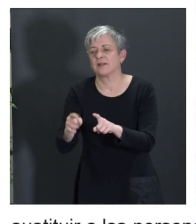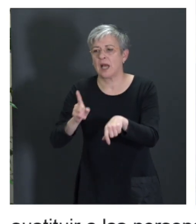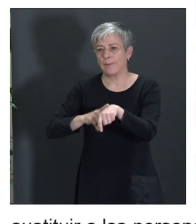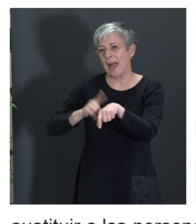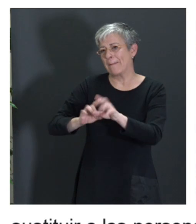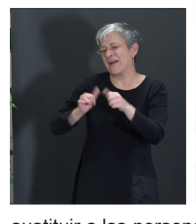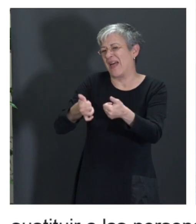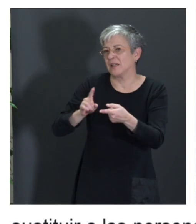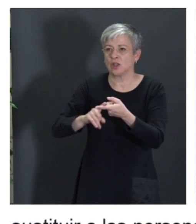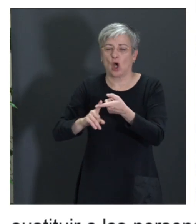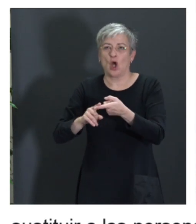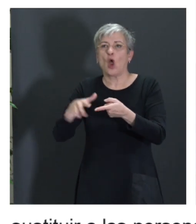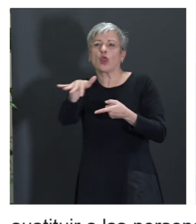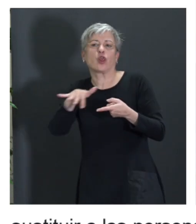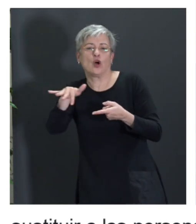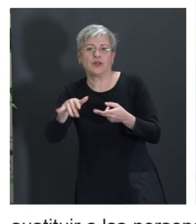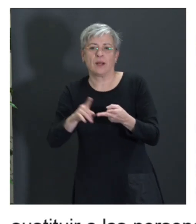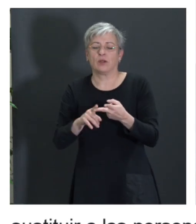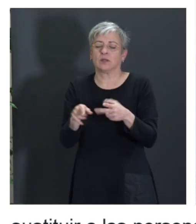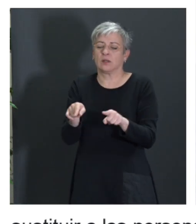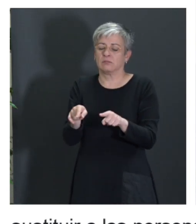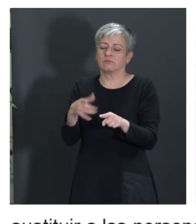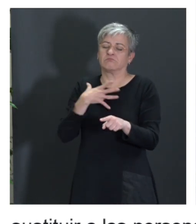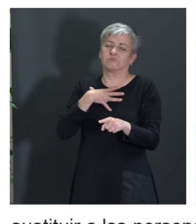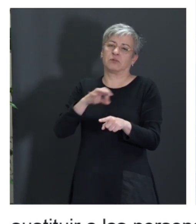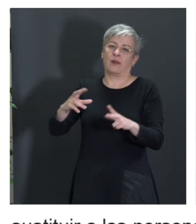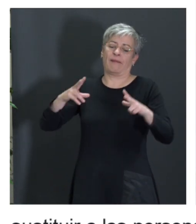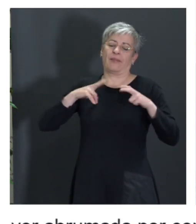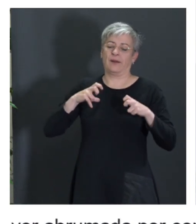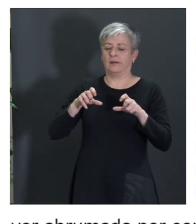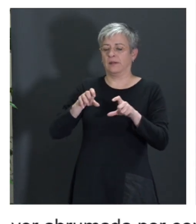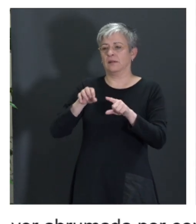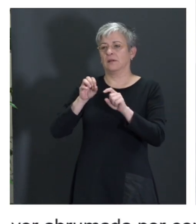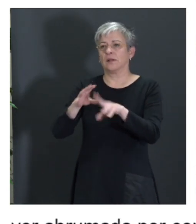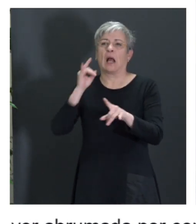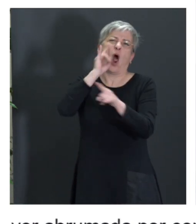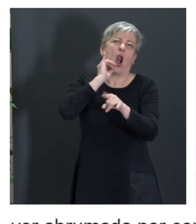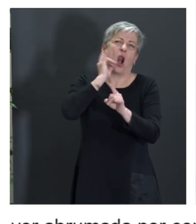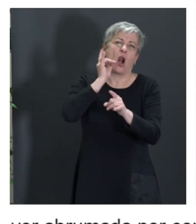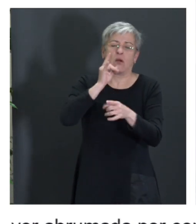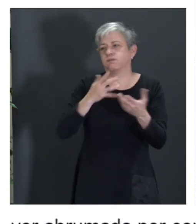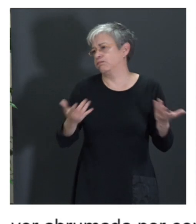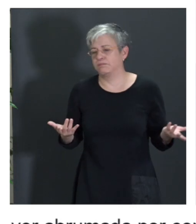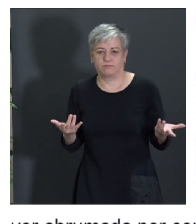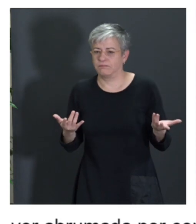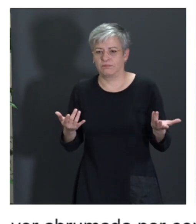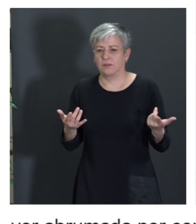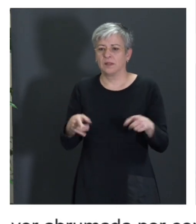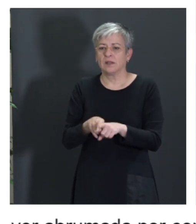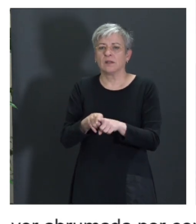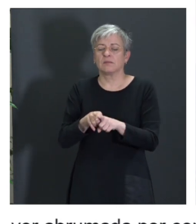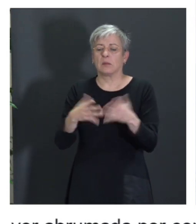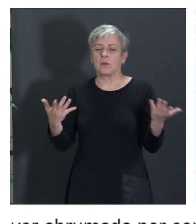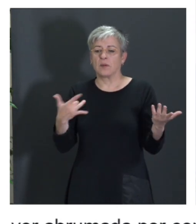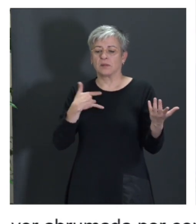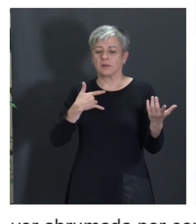hora empieza aquello, y cosas de estas, y entonces, bueno, pues, podrías aturullar a llamadas telefónicas, son, digamos, muy de perogrullo, entonces,